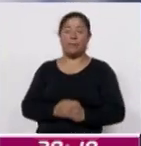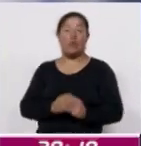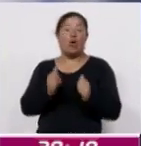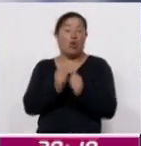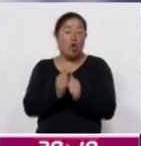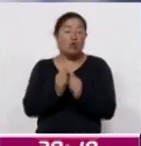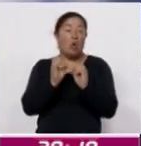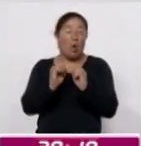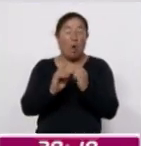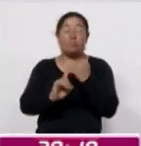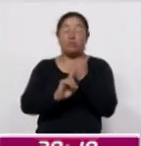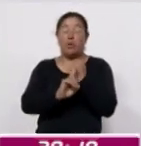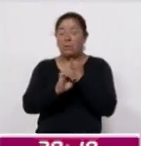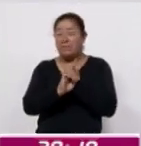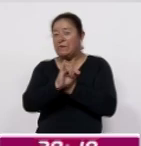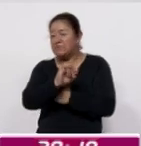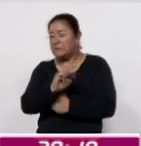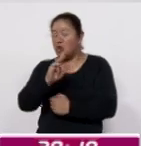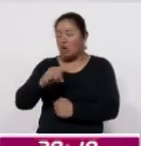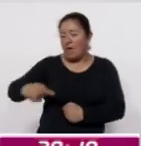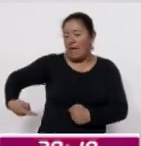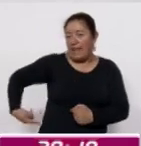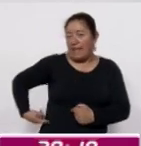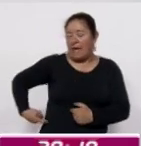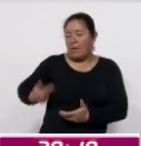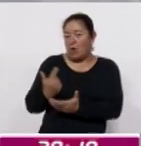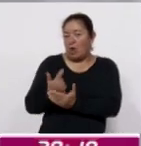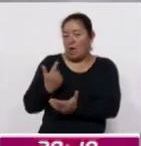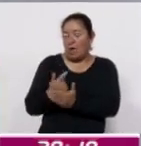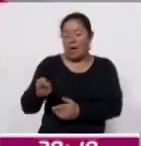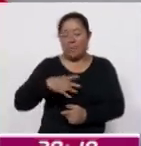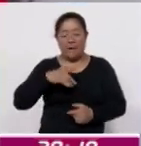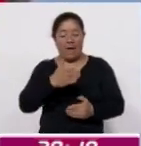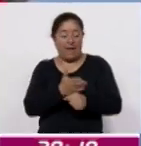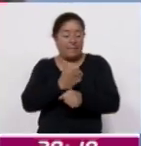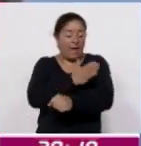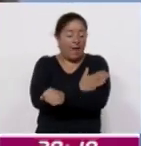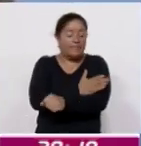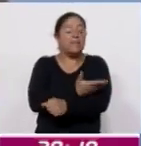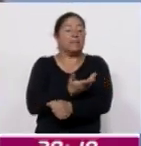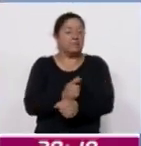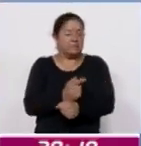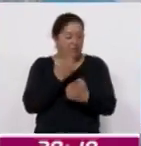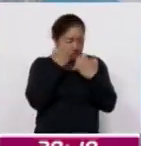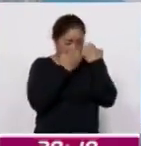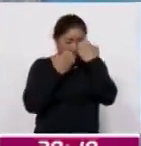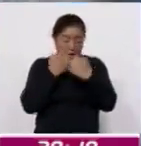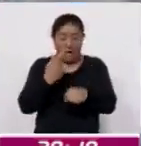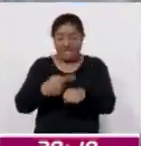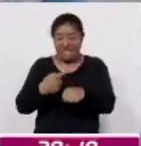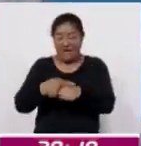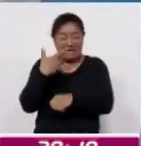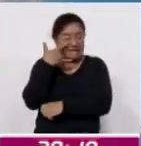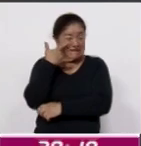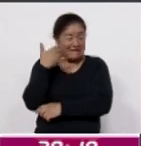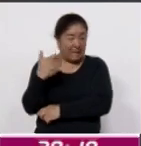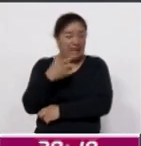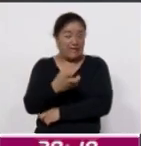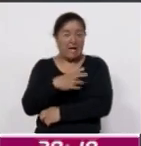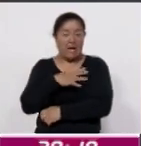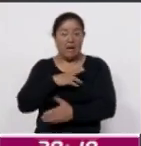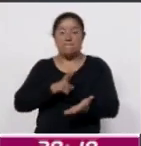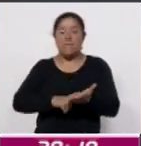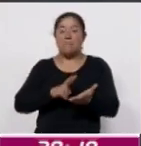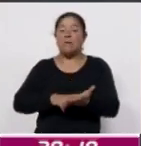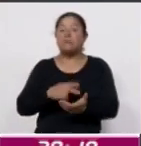cirrosis compensada, y el cual está destinado a la prevención, diagnóstico o tratamiento de enfermedades raras, las cuales tienen una prevalencia